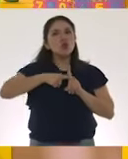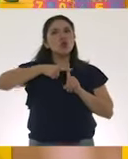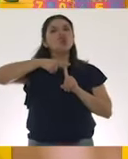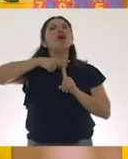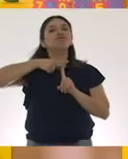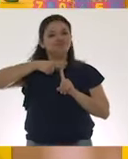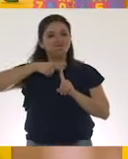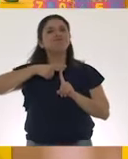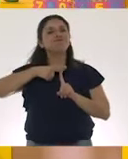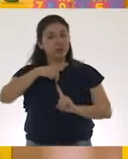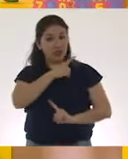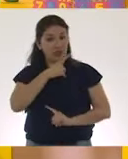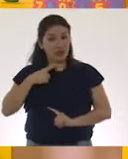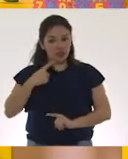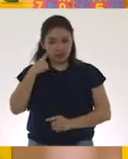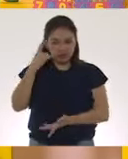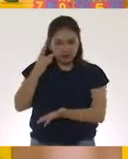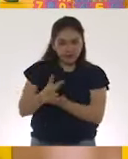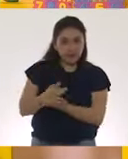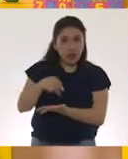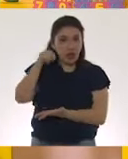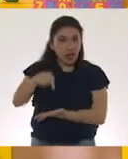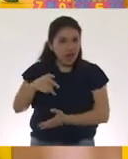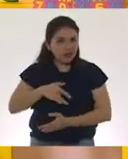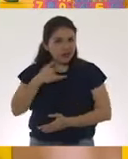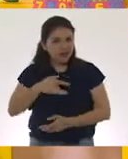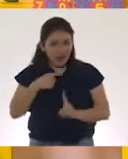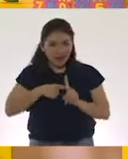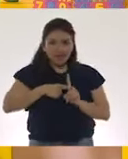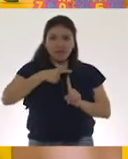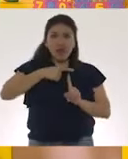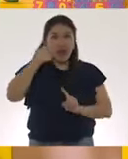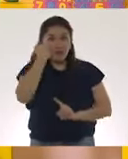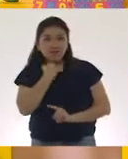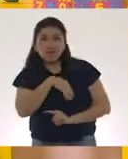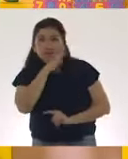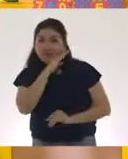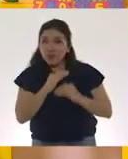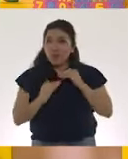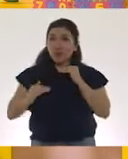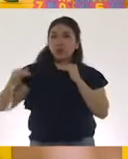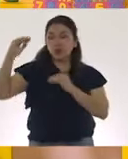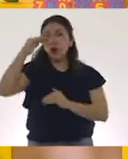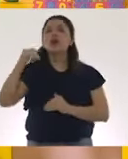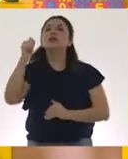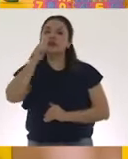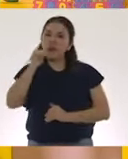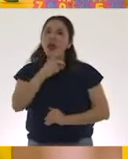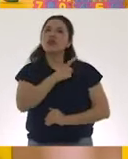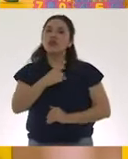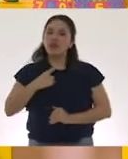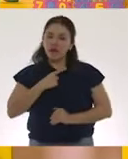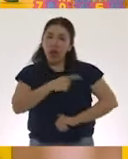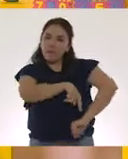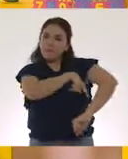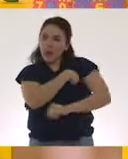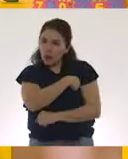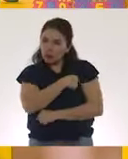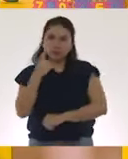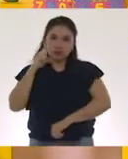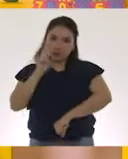detectar este signo a través de tomarnos la temperatura con un termómetro.